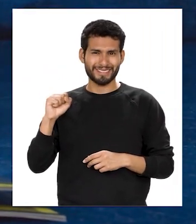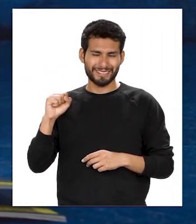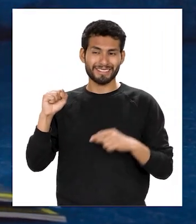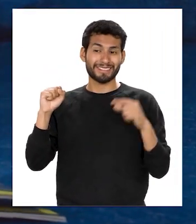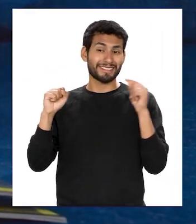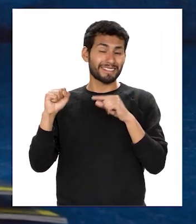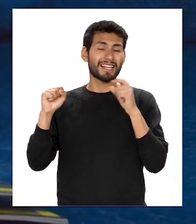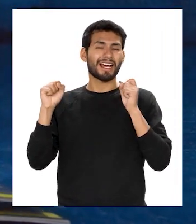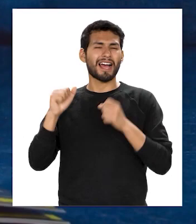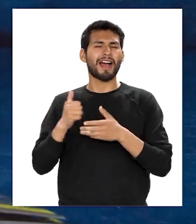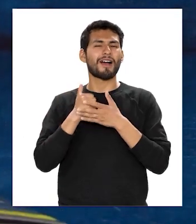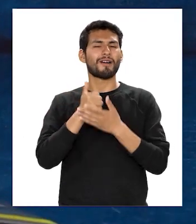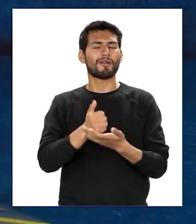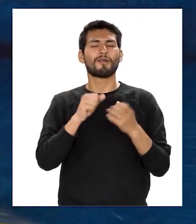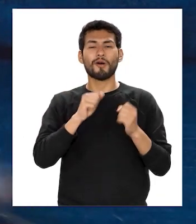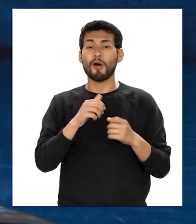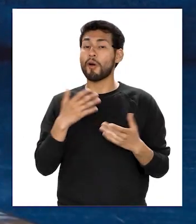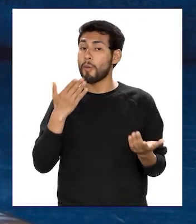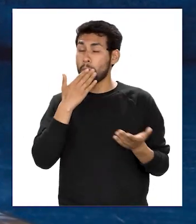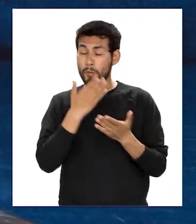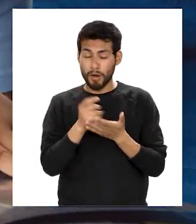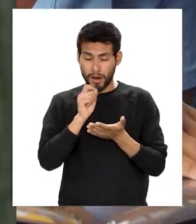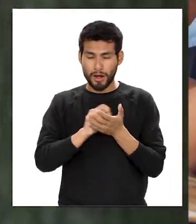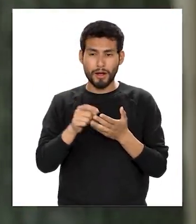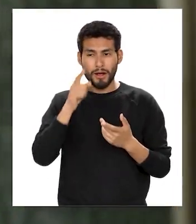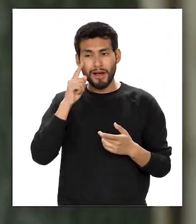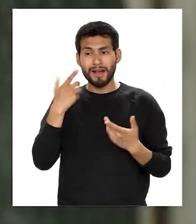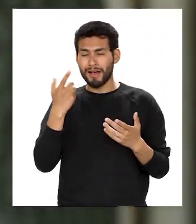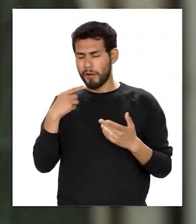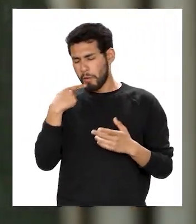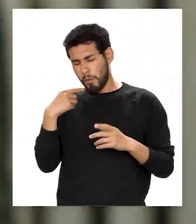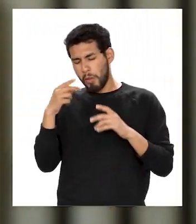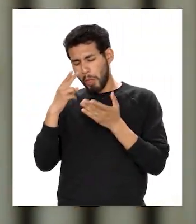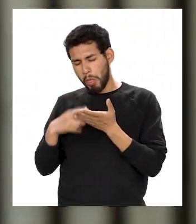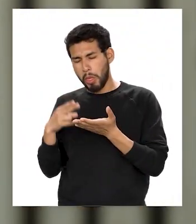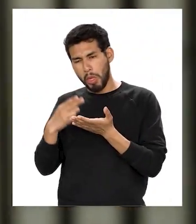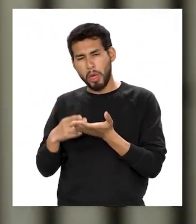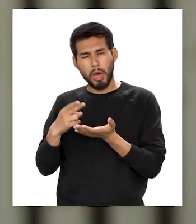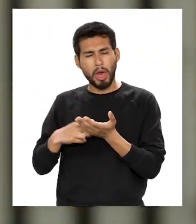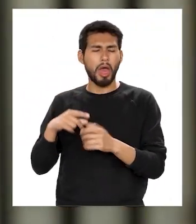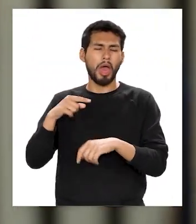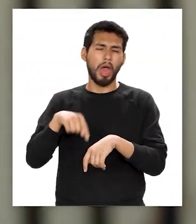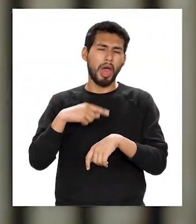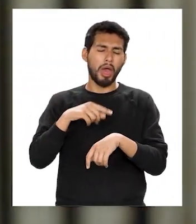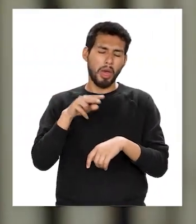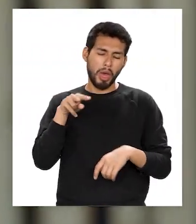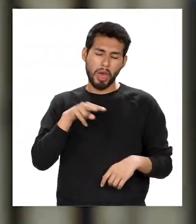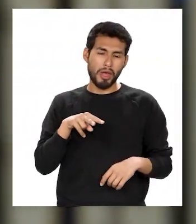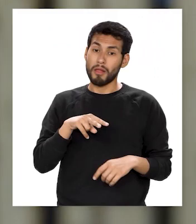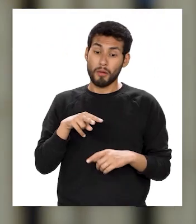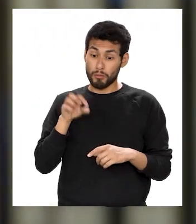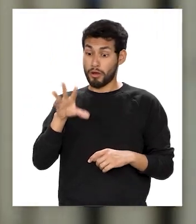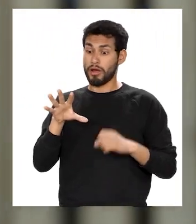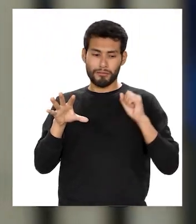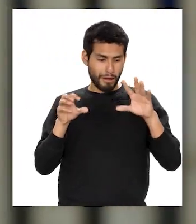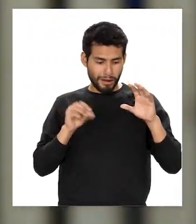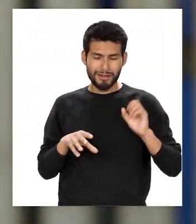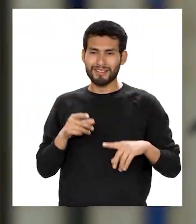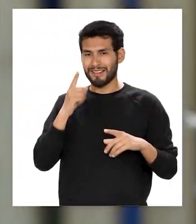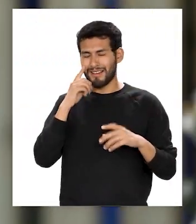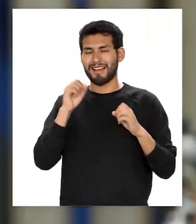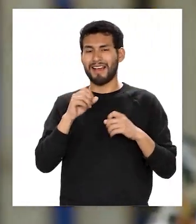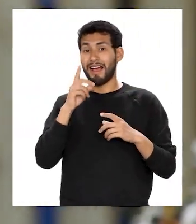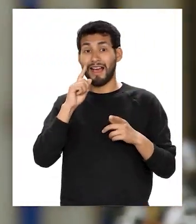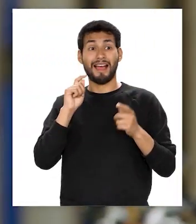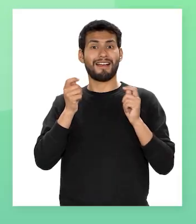acercan a la literatura Porque de alguna manera rompe con la monotonía de textos largos Y es precisamente eso lo que se busca